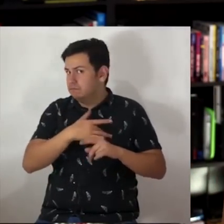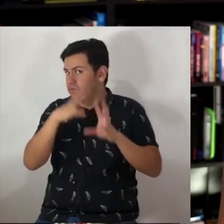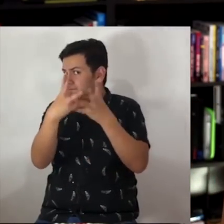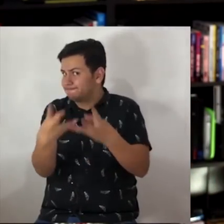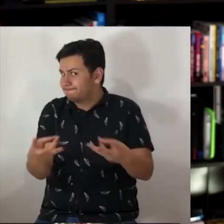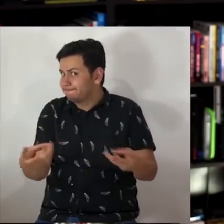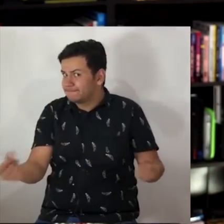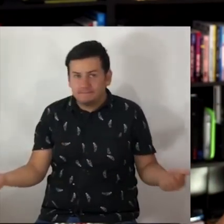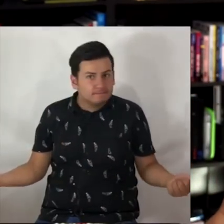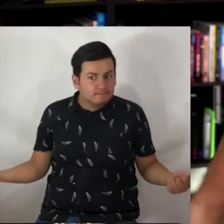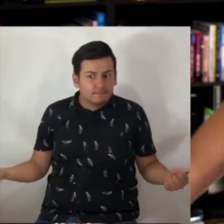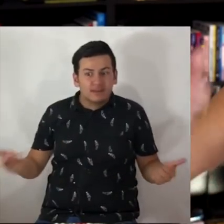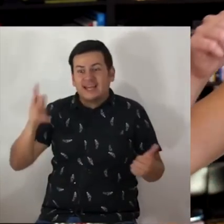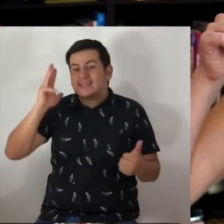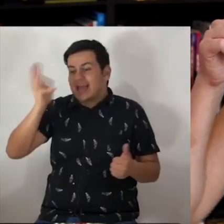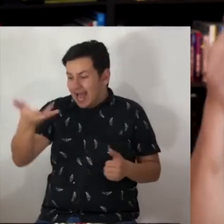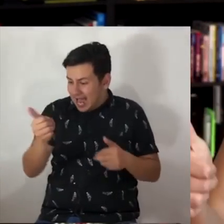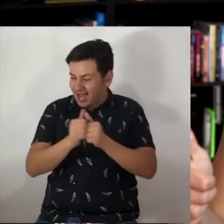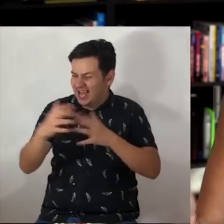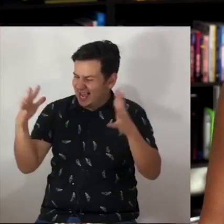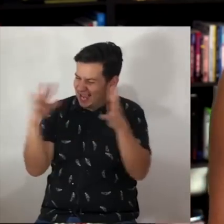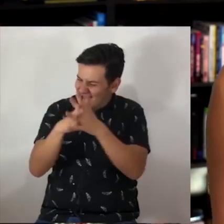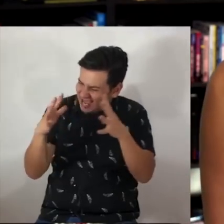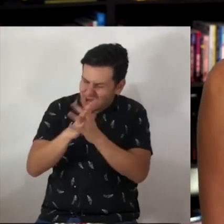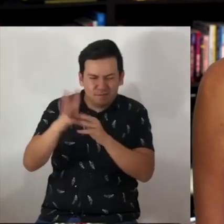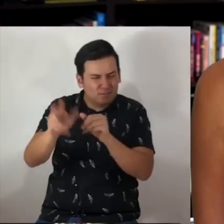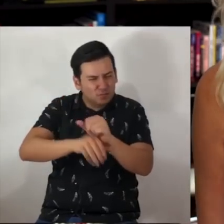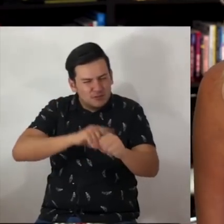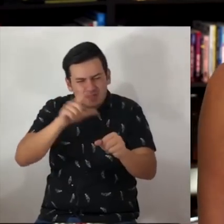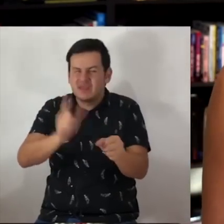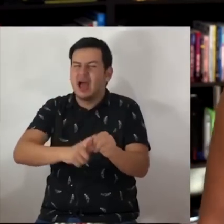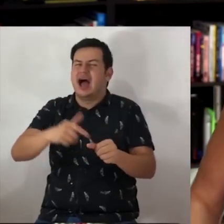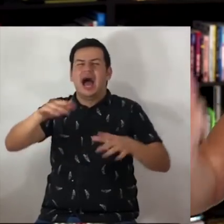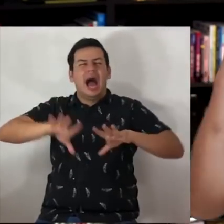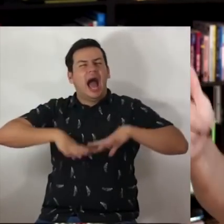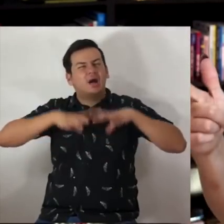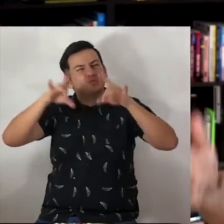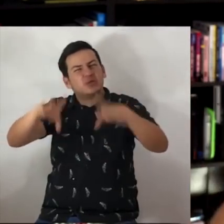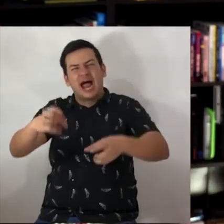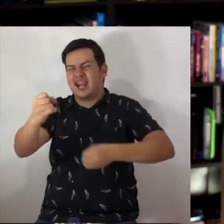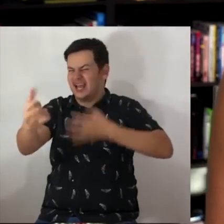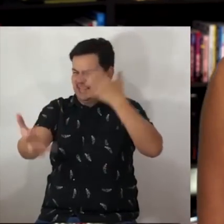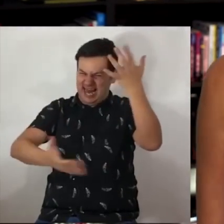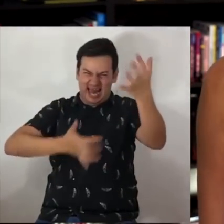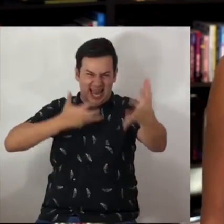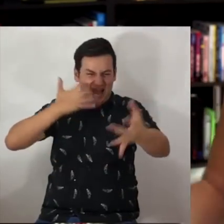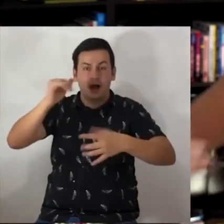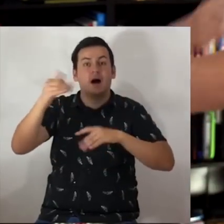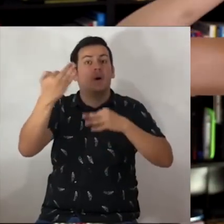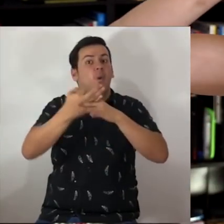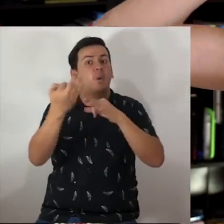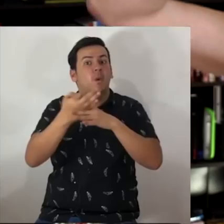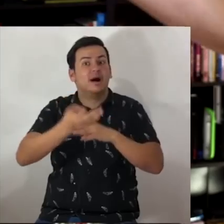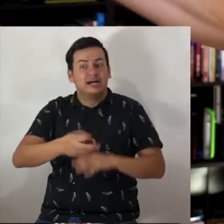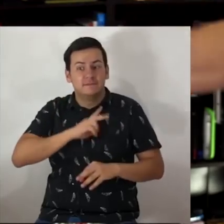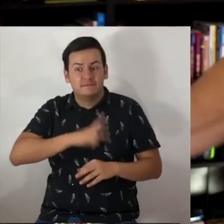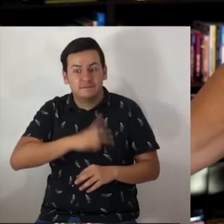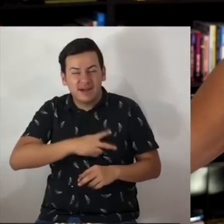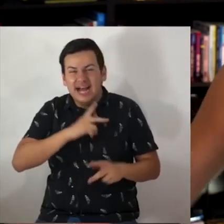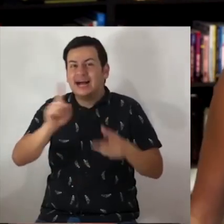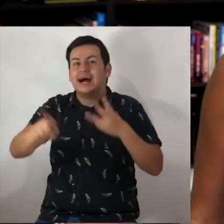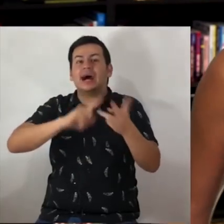somos. Ya pasamos por un inicio de guerra mundial, australia en llamas, crisis económica, pandemia explota el Krakatoa.